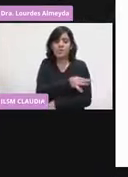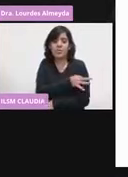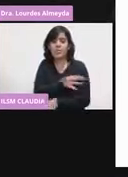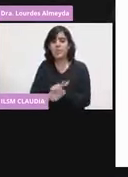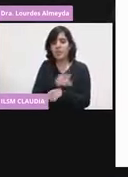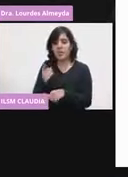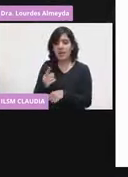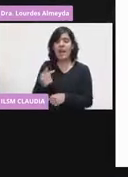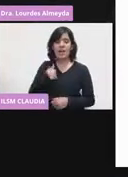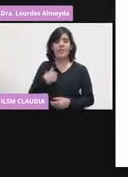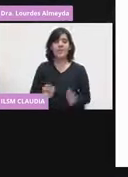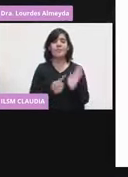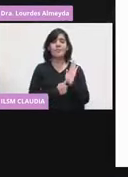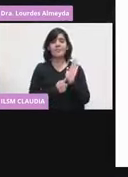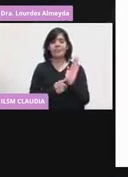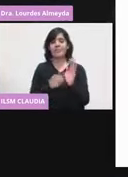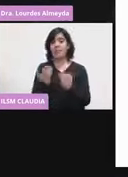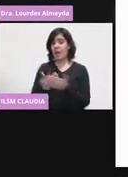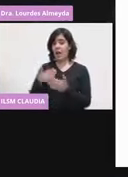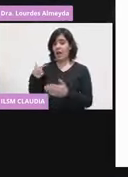pregunta que me hicieron, ¿no?